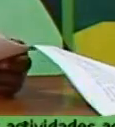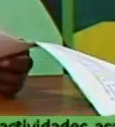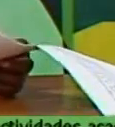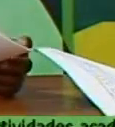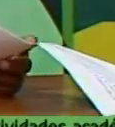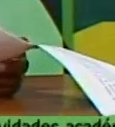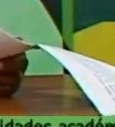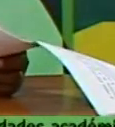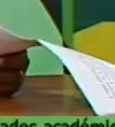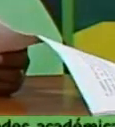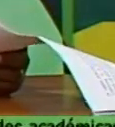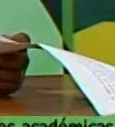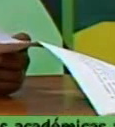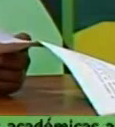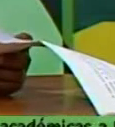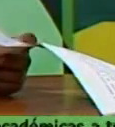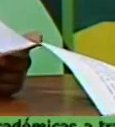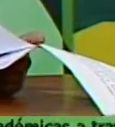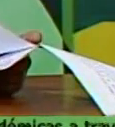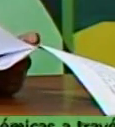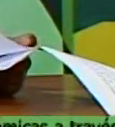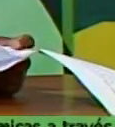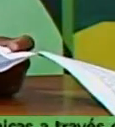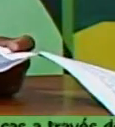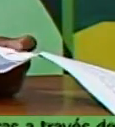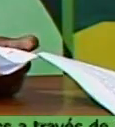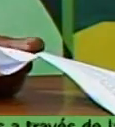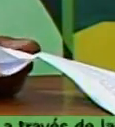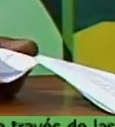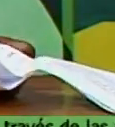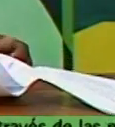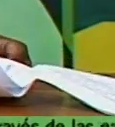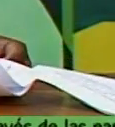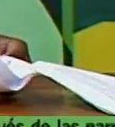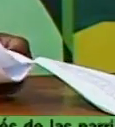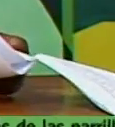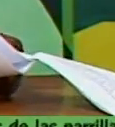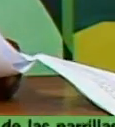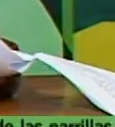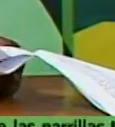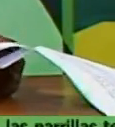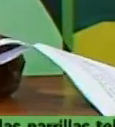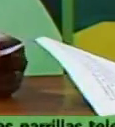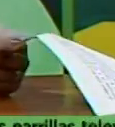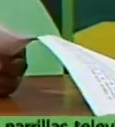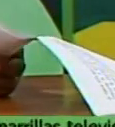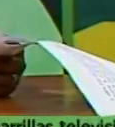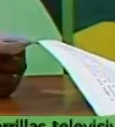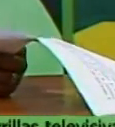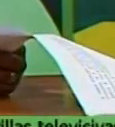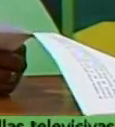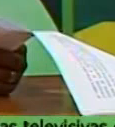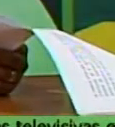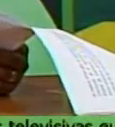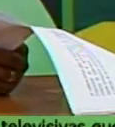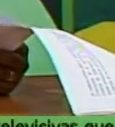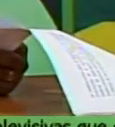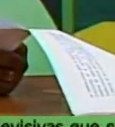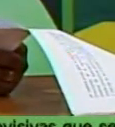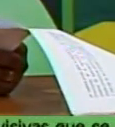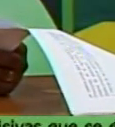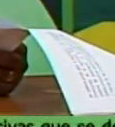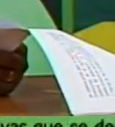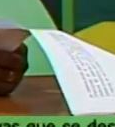partir de las situaciones que conocemos que el país tiene con el suministro de un grupo de paquetes tecnológicos y todo un grupo de